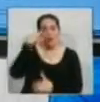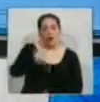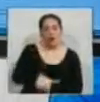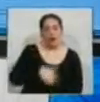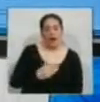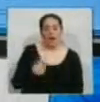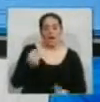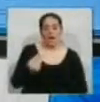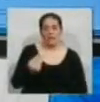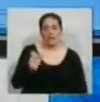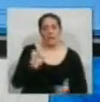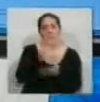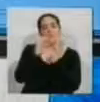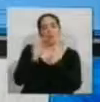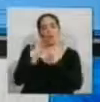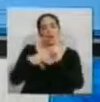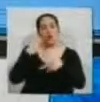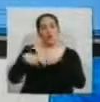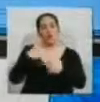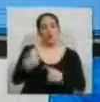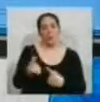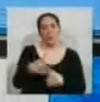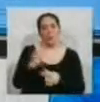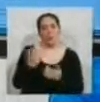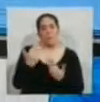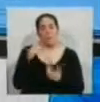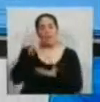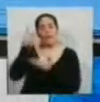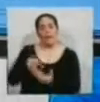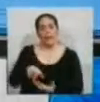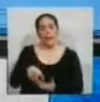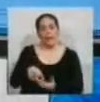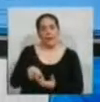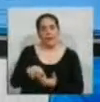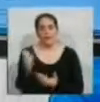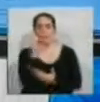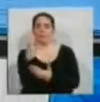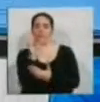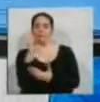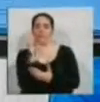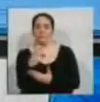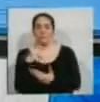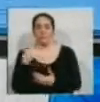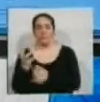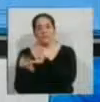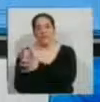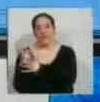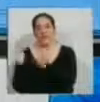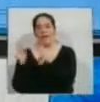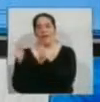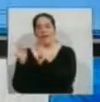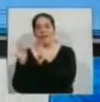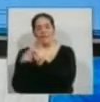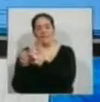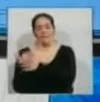digitalizando para poder tener un backup y, por otro lado, están a la vista todos los ejemplares en papel pueden convivir la vieja y